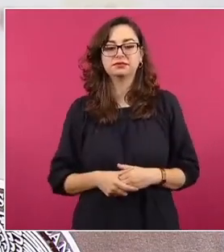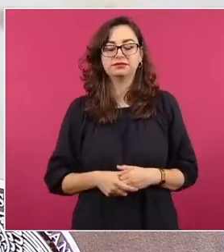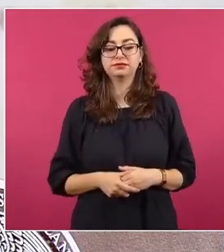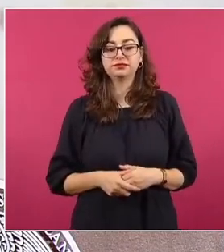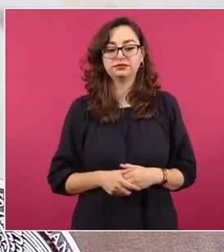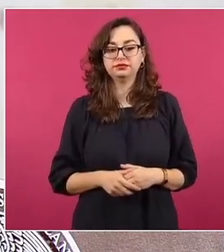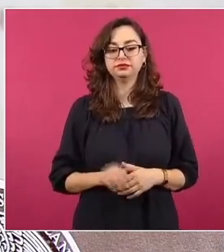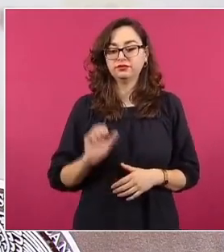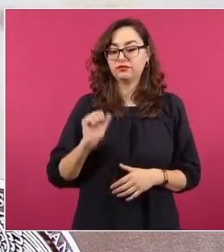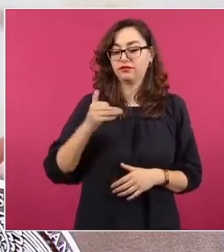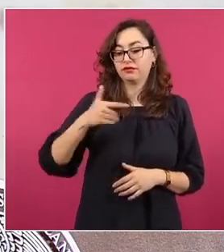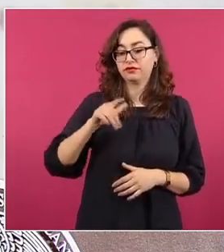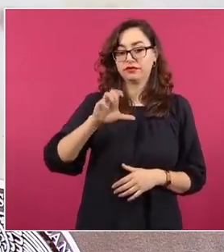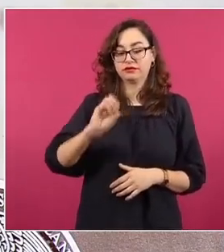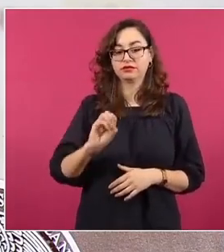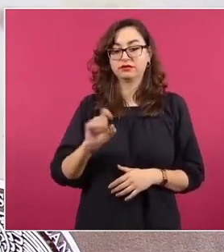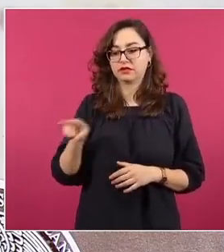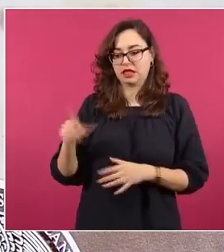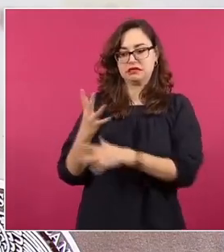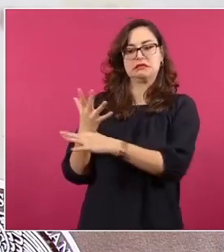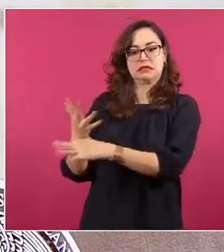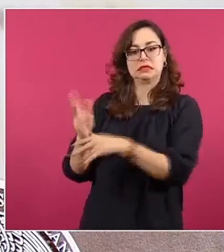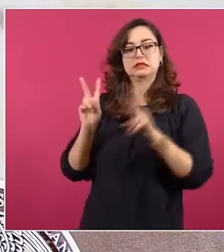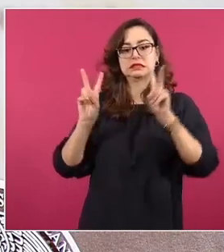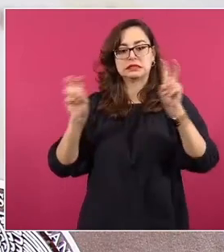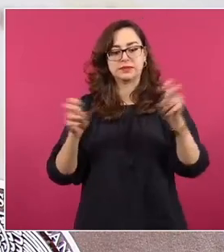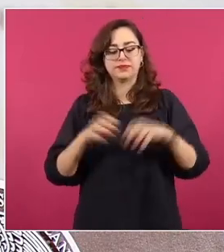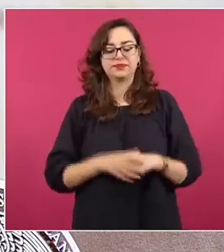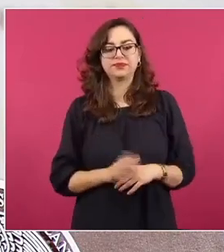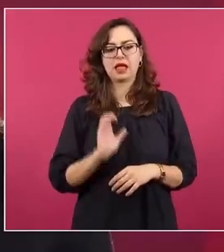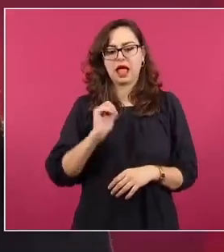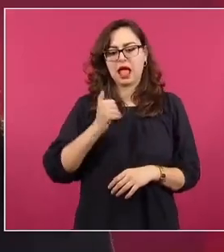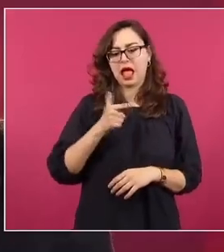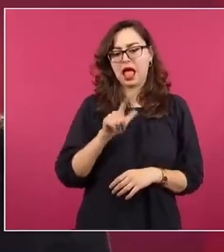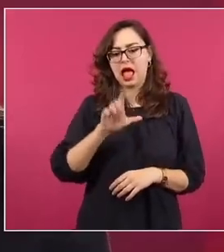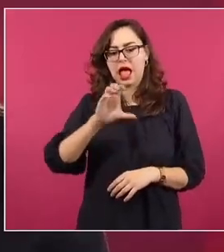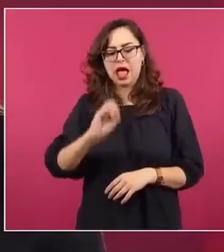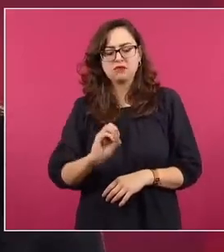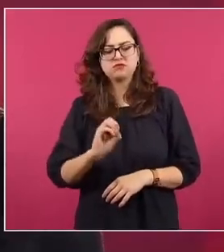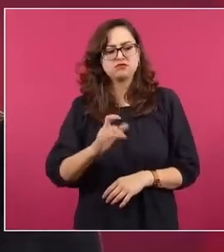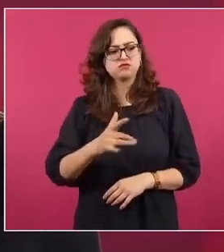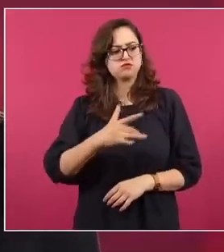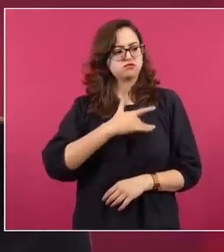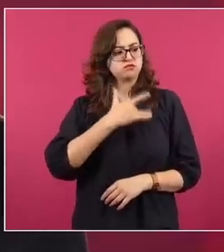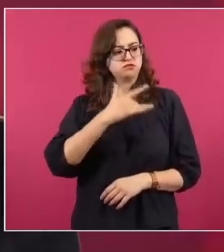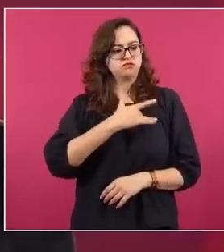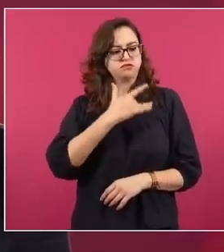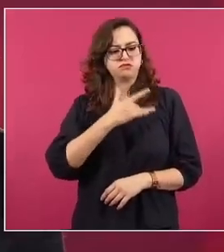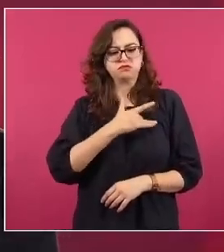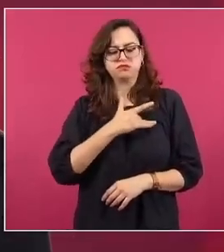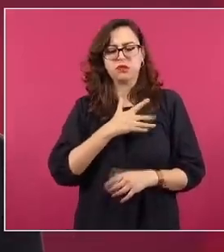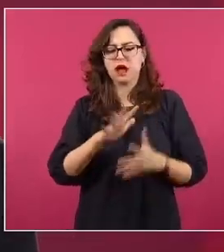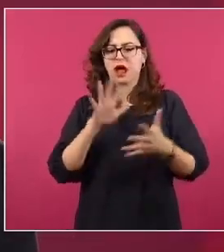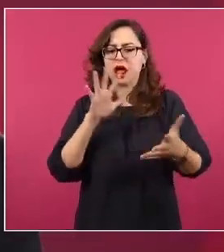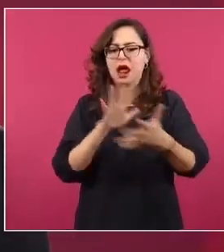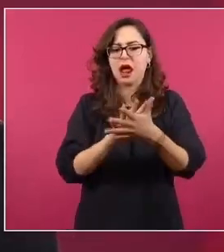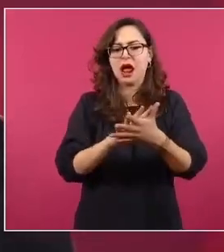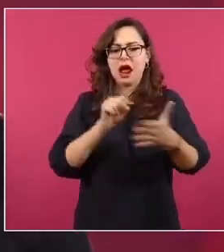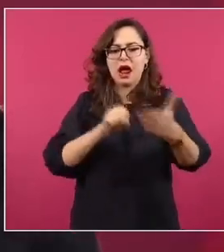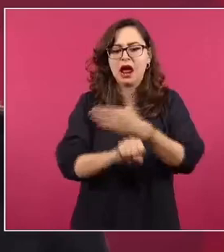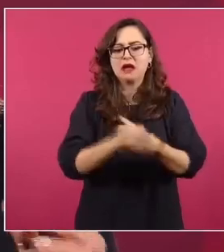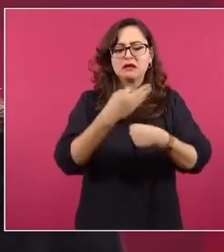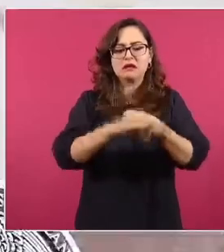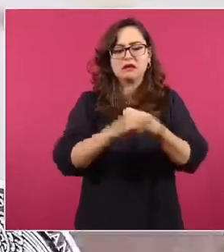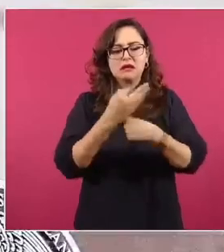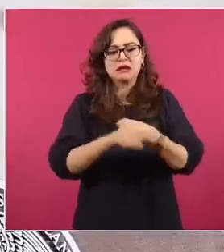AMLO estuviera a favor, dice Poncho Gutiérrez, si AMLO estuviera a favor de eliminar la prisión preventiva, los panistas dirían,